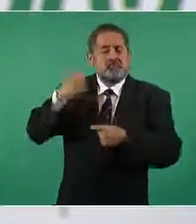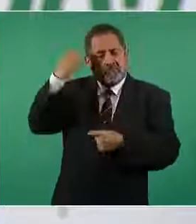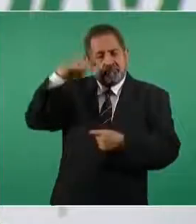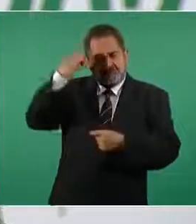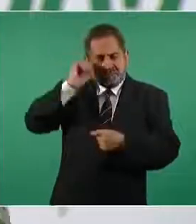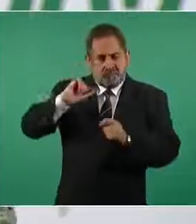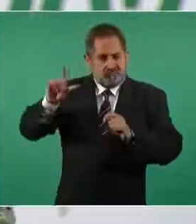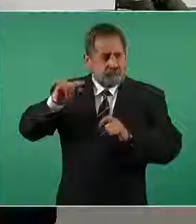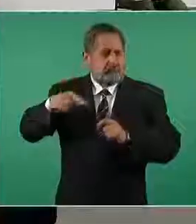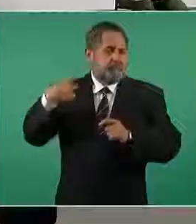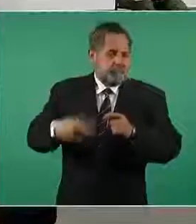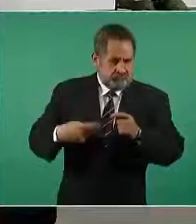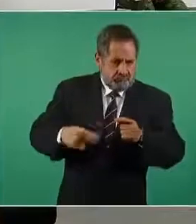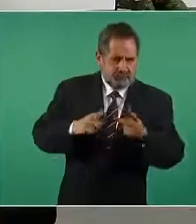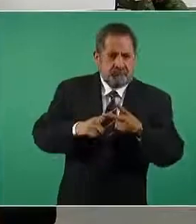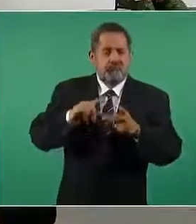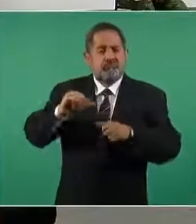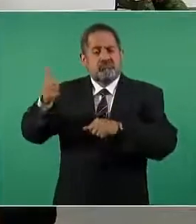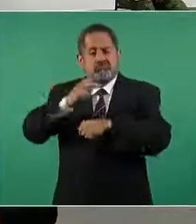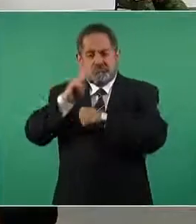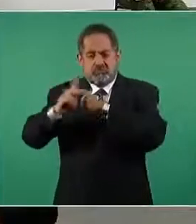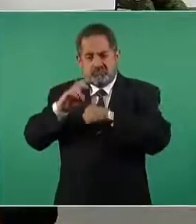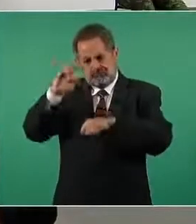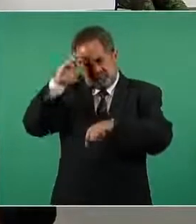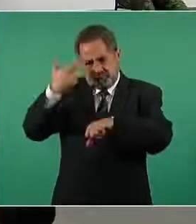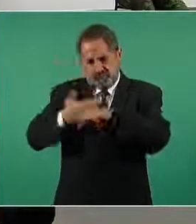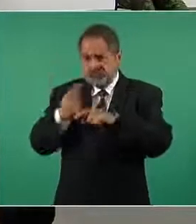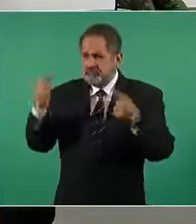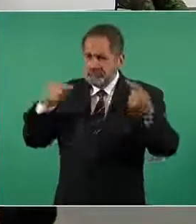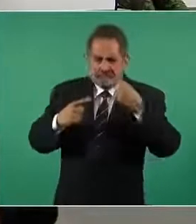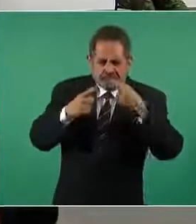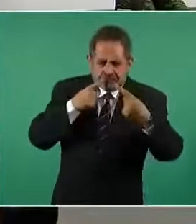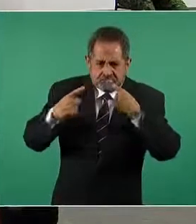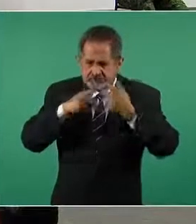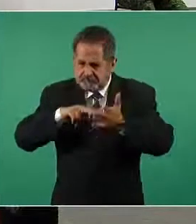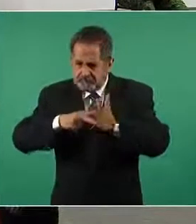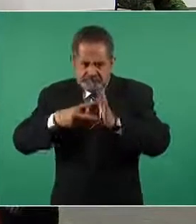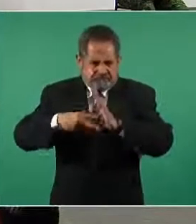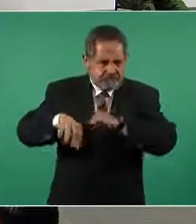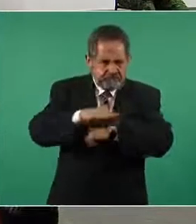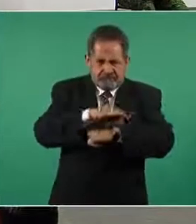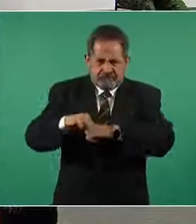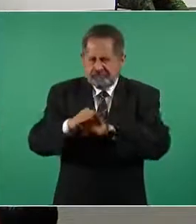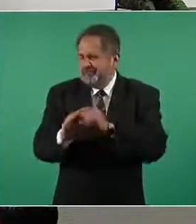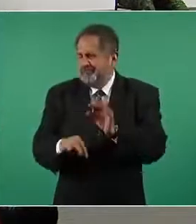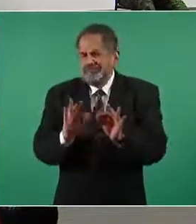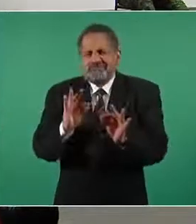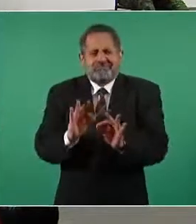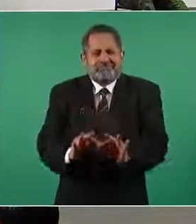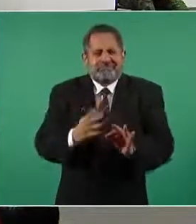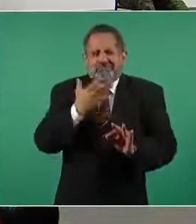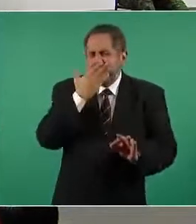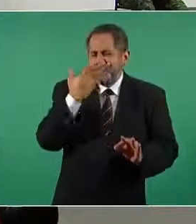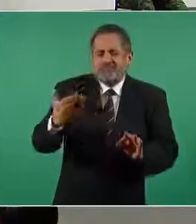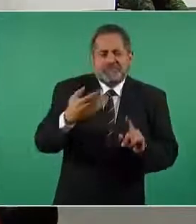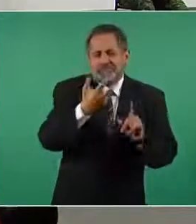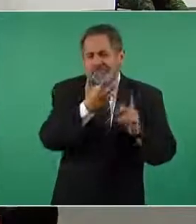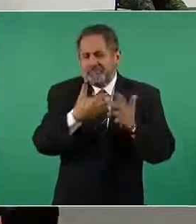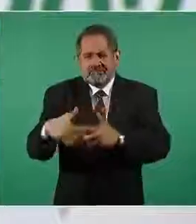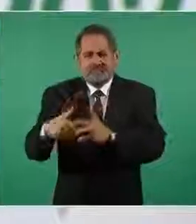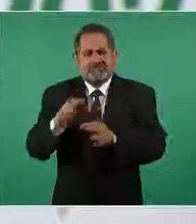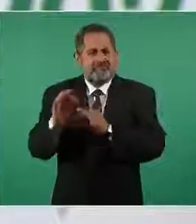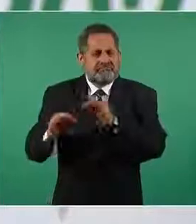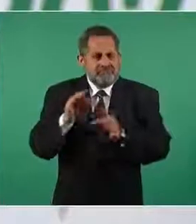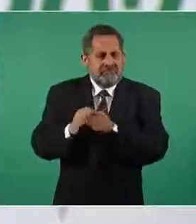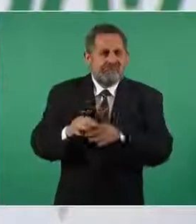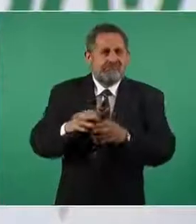nacionales y extranjeros y va a permitir el crecimiento modular y escalable de todos los componentes tanto en el lado aire como en